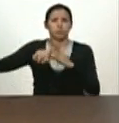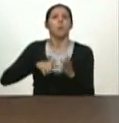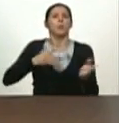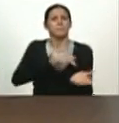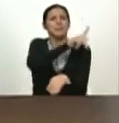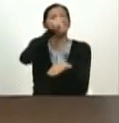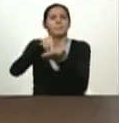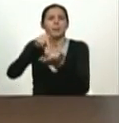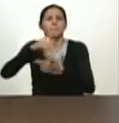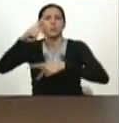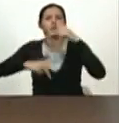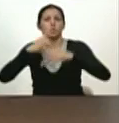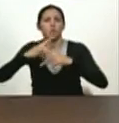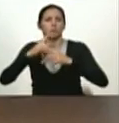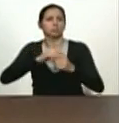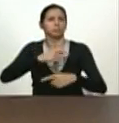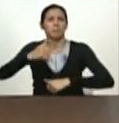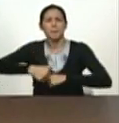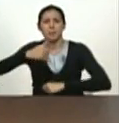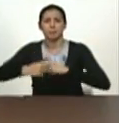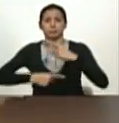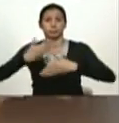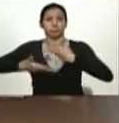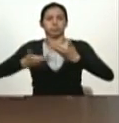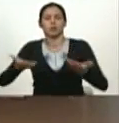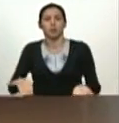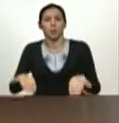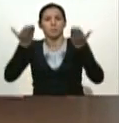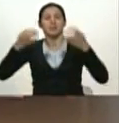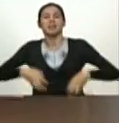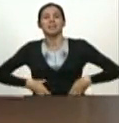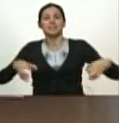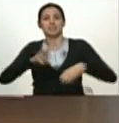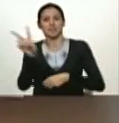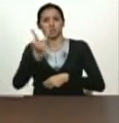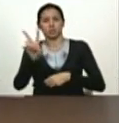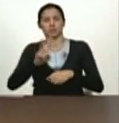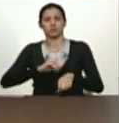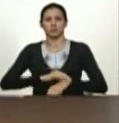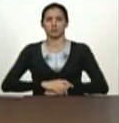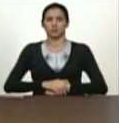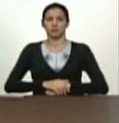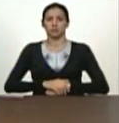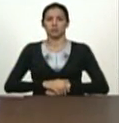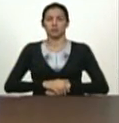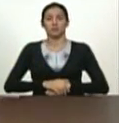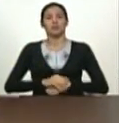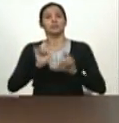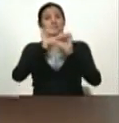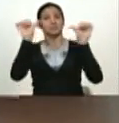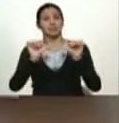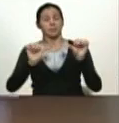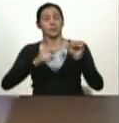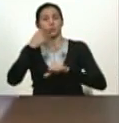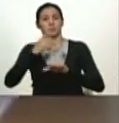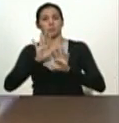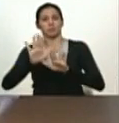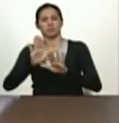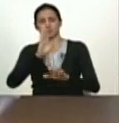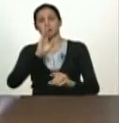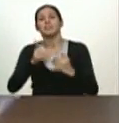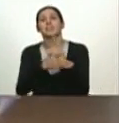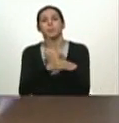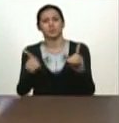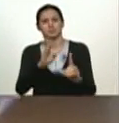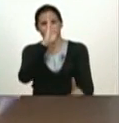de la clase obrera, de la clase media. Y de fortalecimiento del sistema político de la democracia directa.